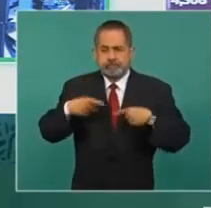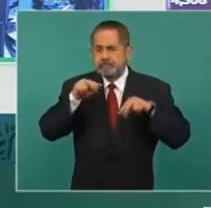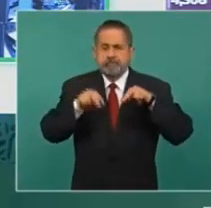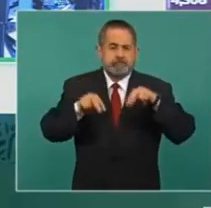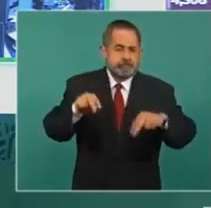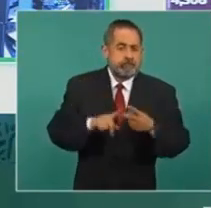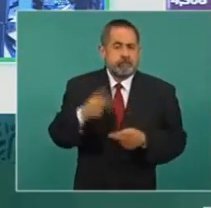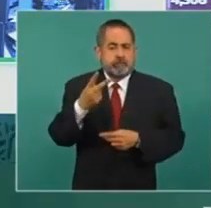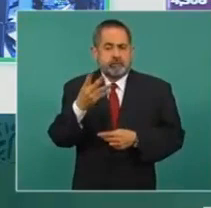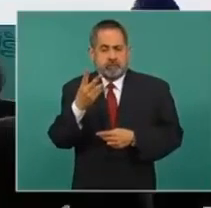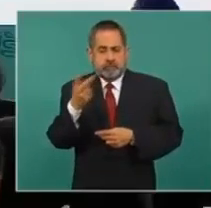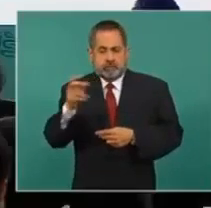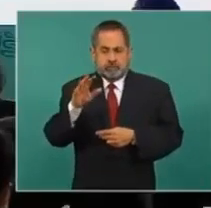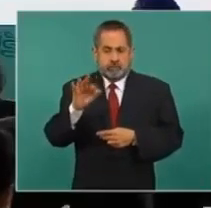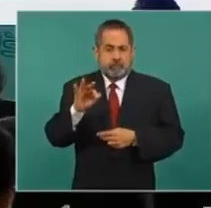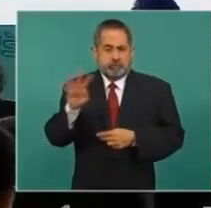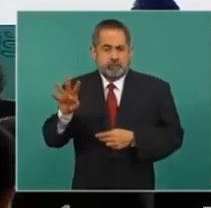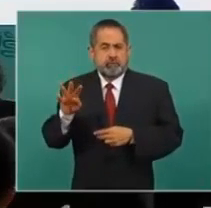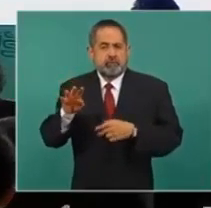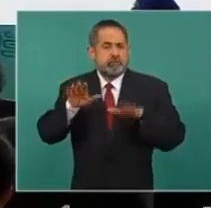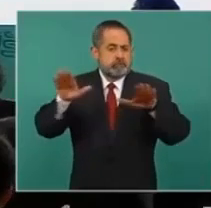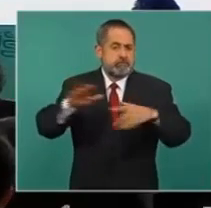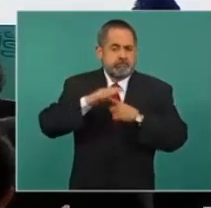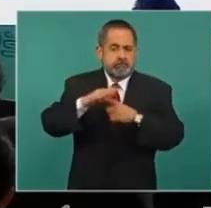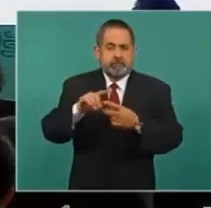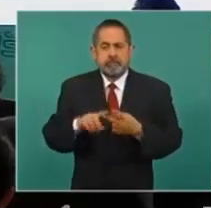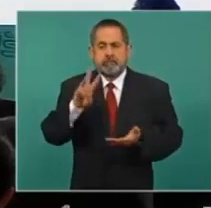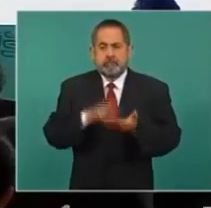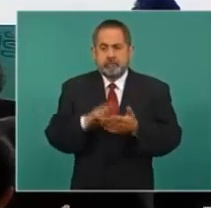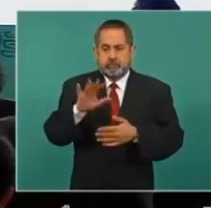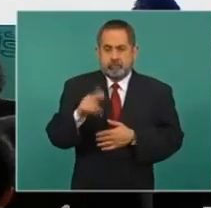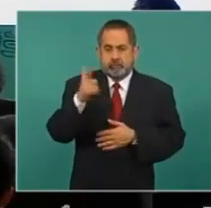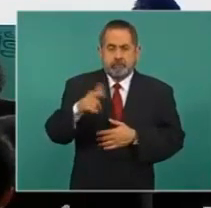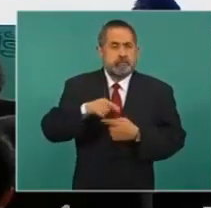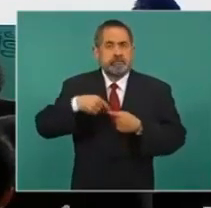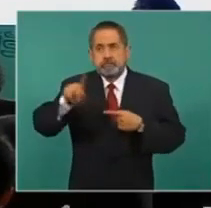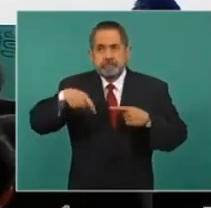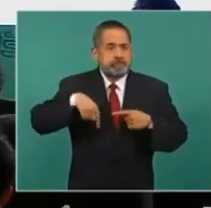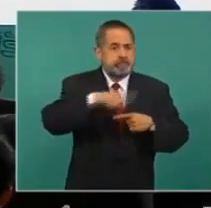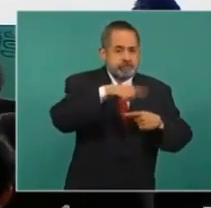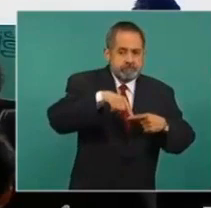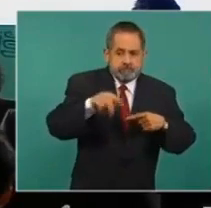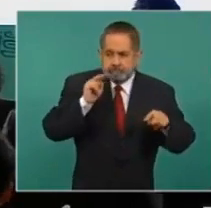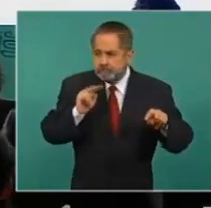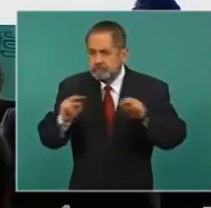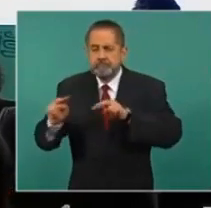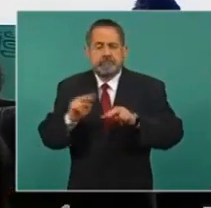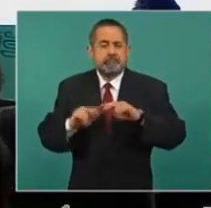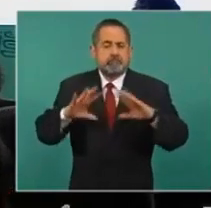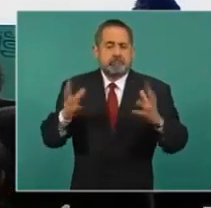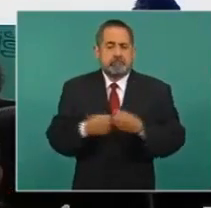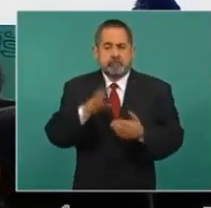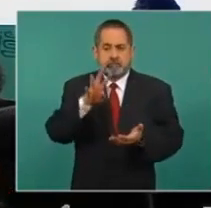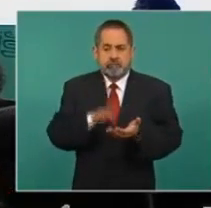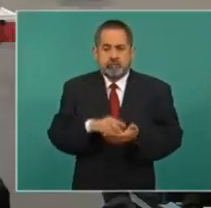244 aeronaves, 3 mil 57 operaciones aéreas en todo el territorio nacional, con 4